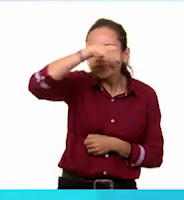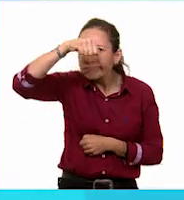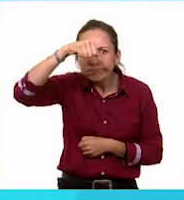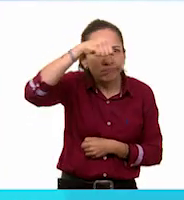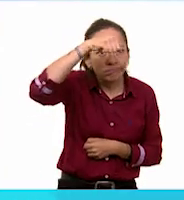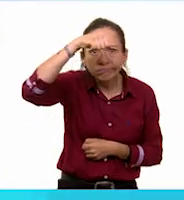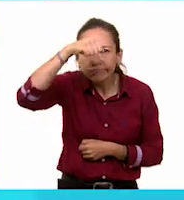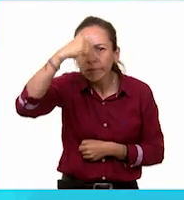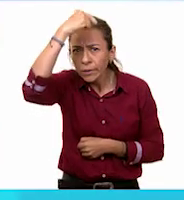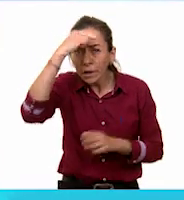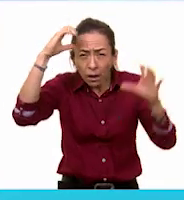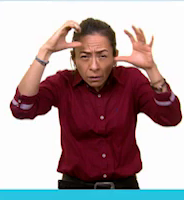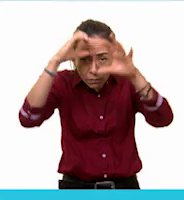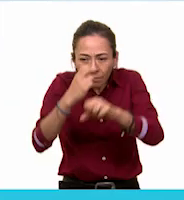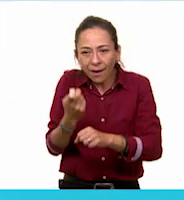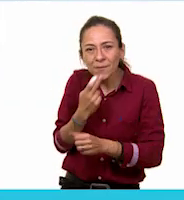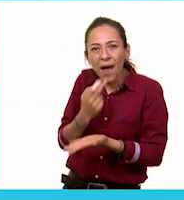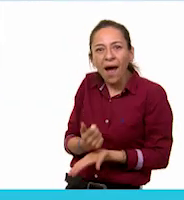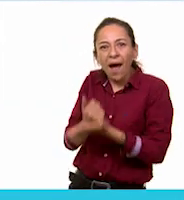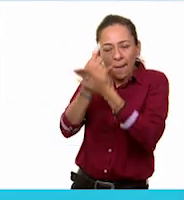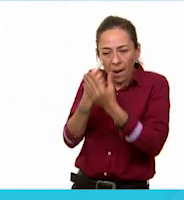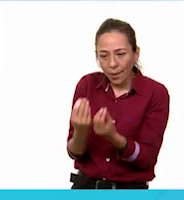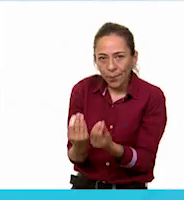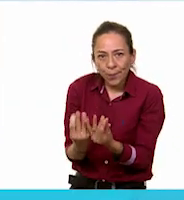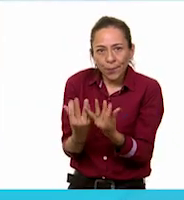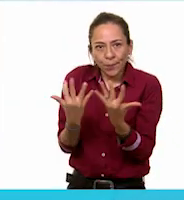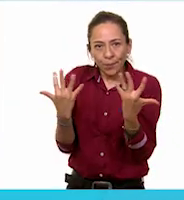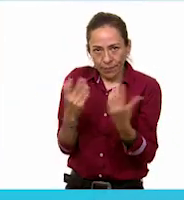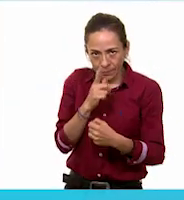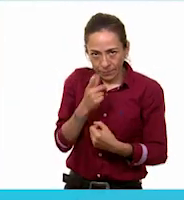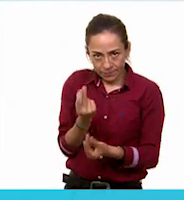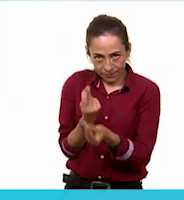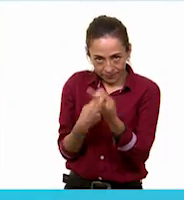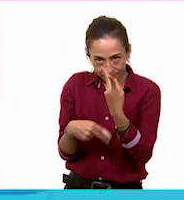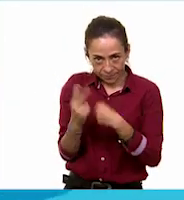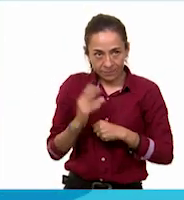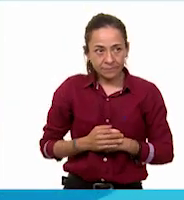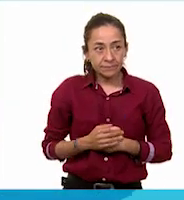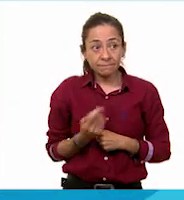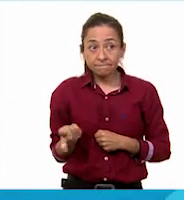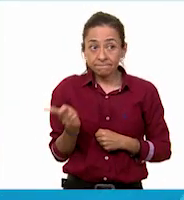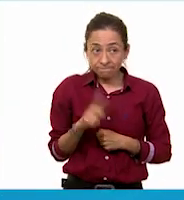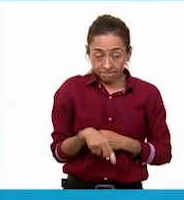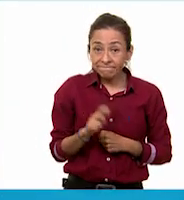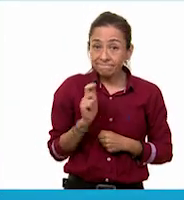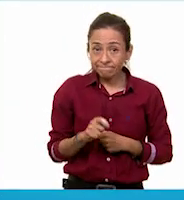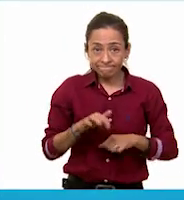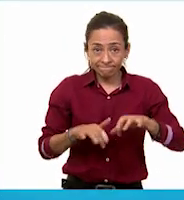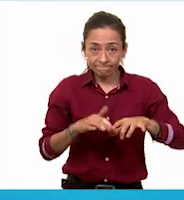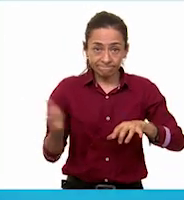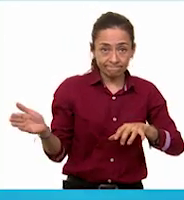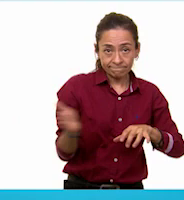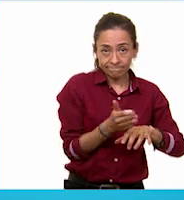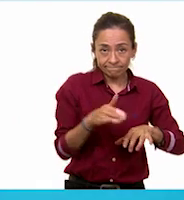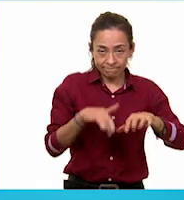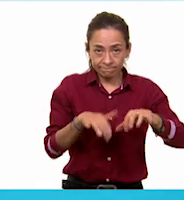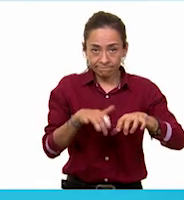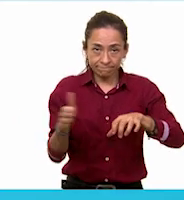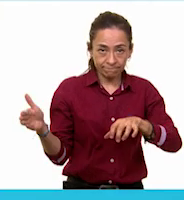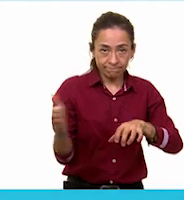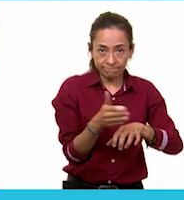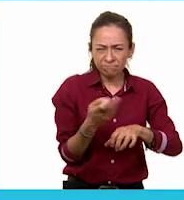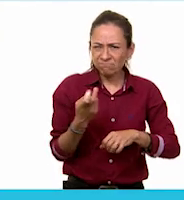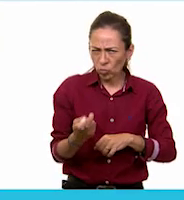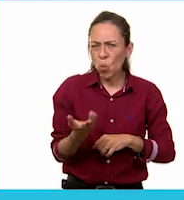noches oscuras. Esta es una máquina de escribir, en la que